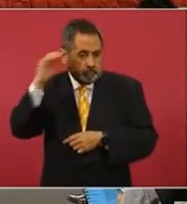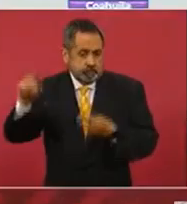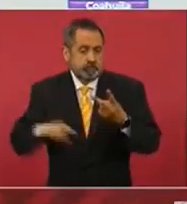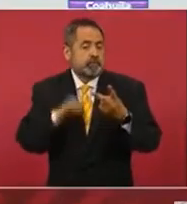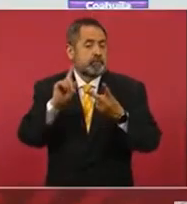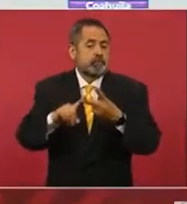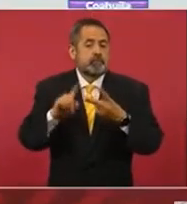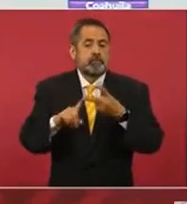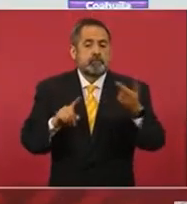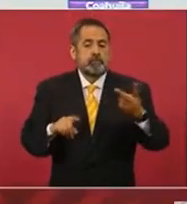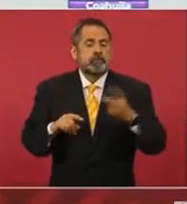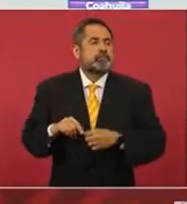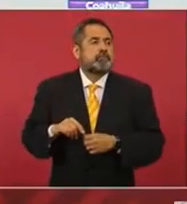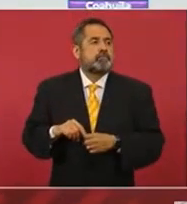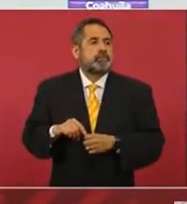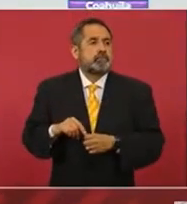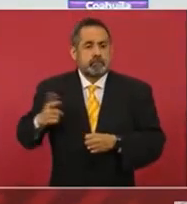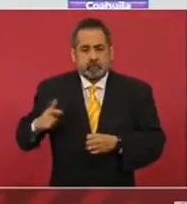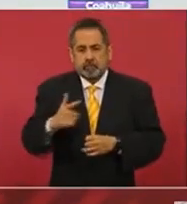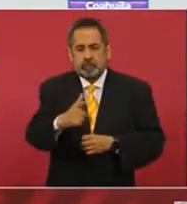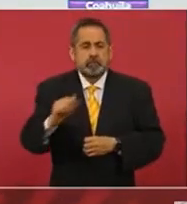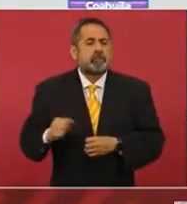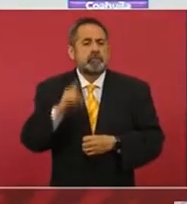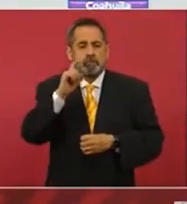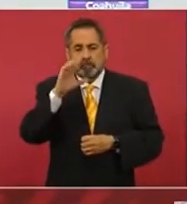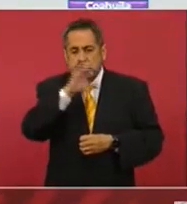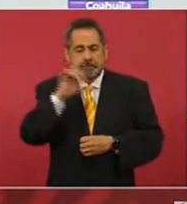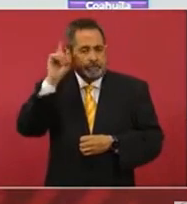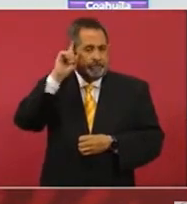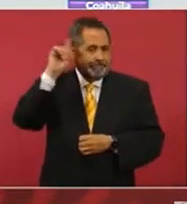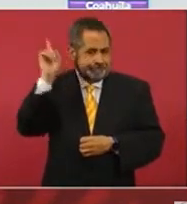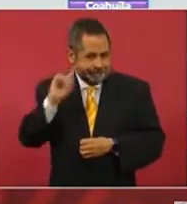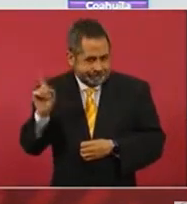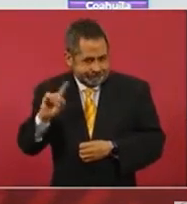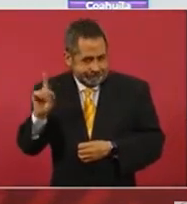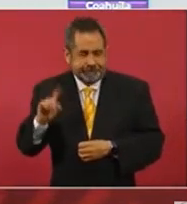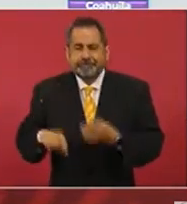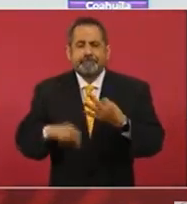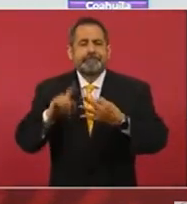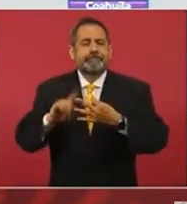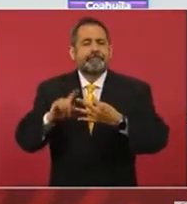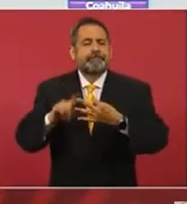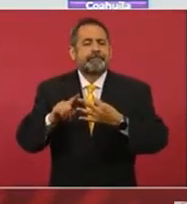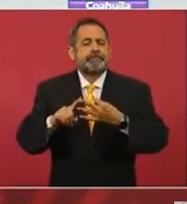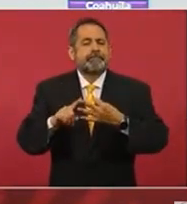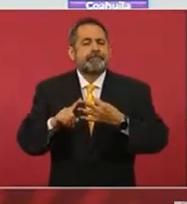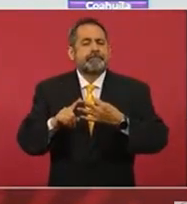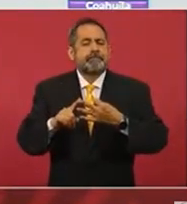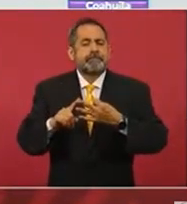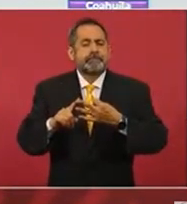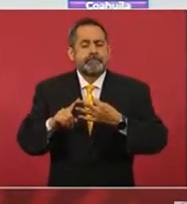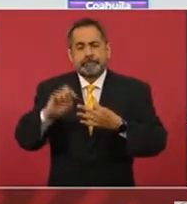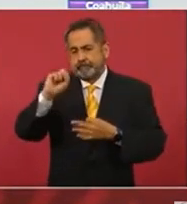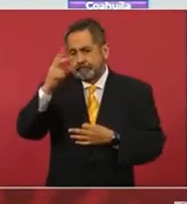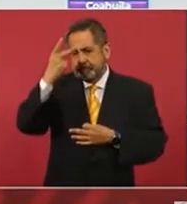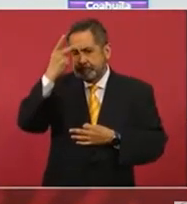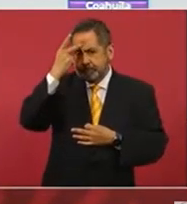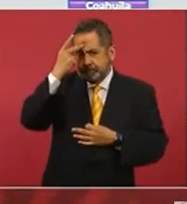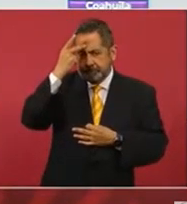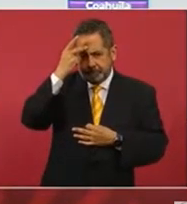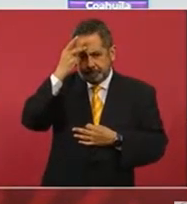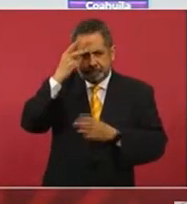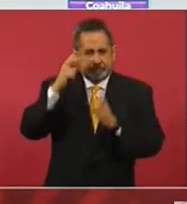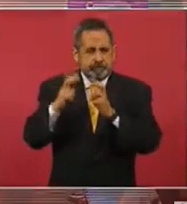2 cubrió Guanajuato, Aguascalientes y Zacatecas. La ruta 3, San Luis Potosí,